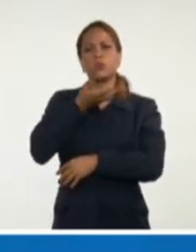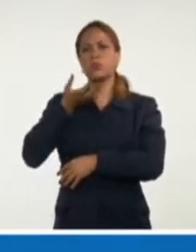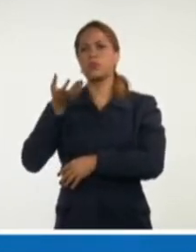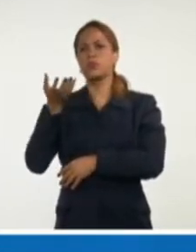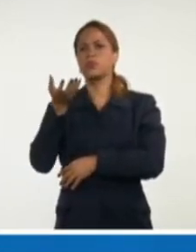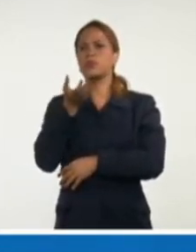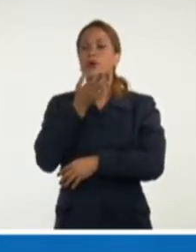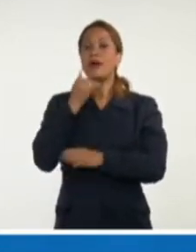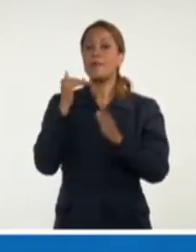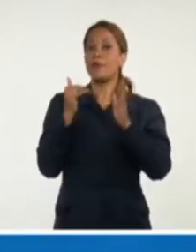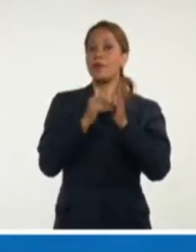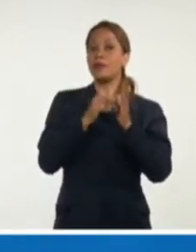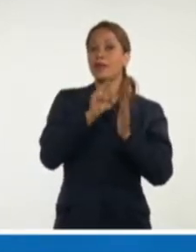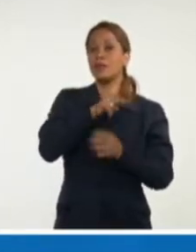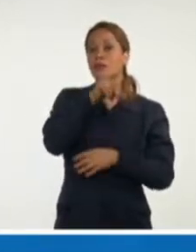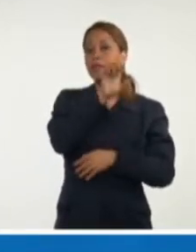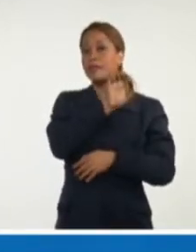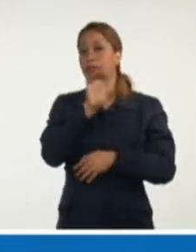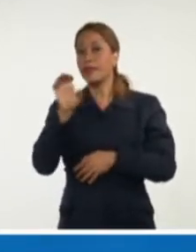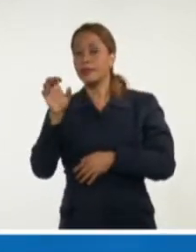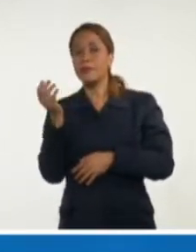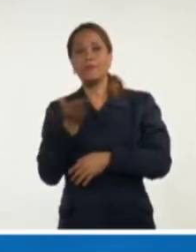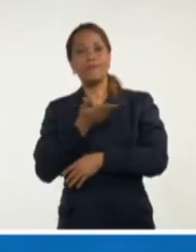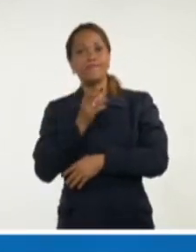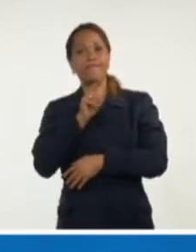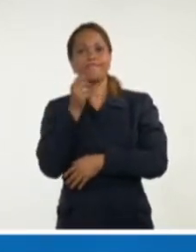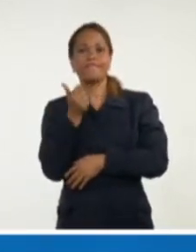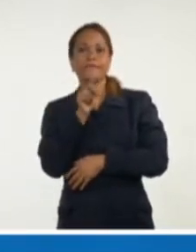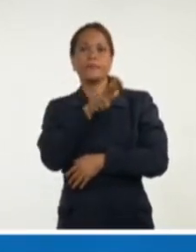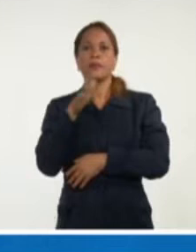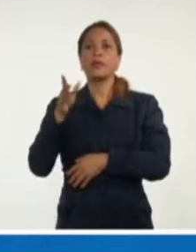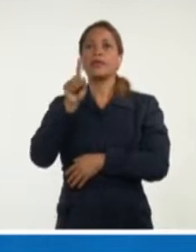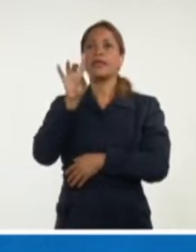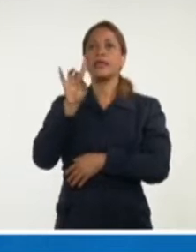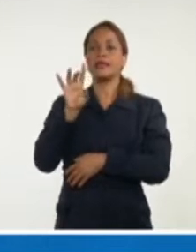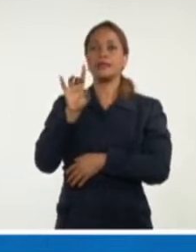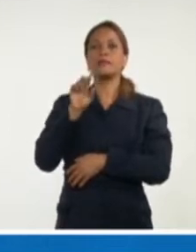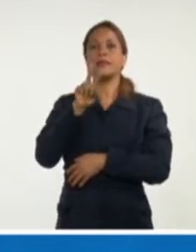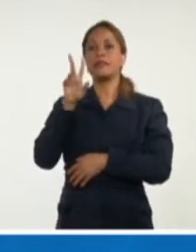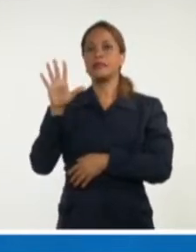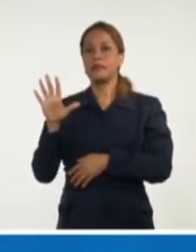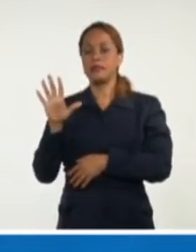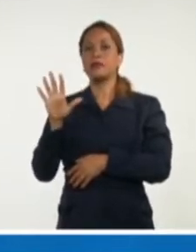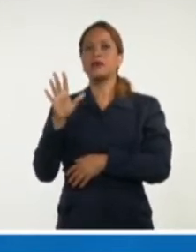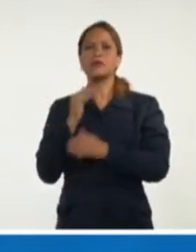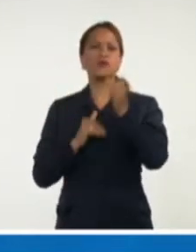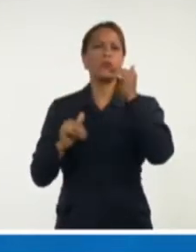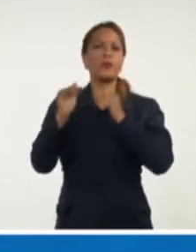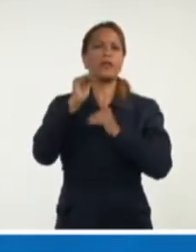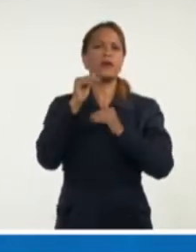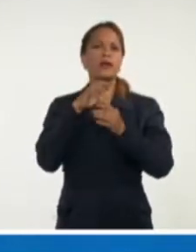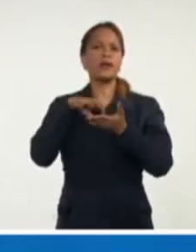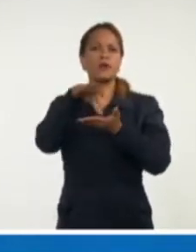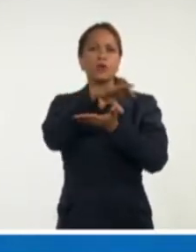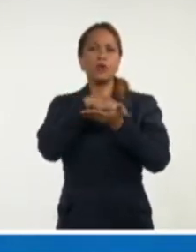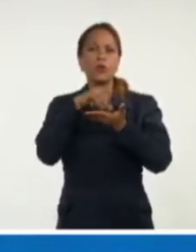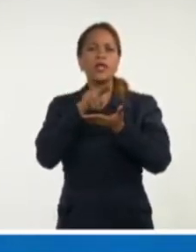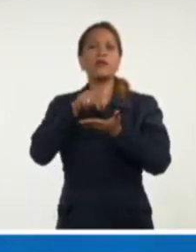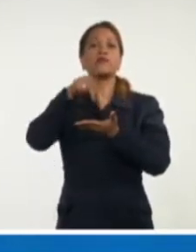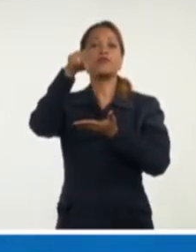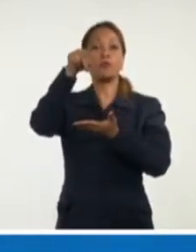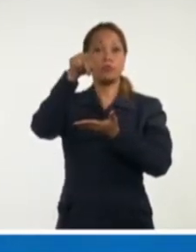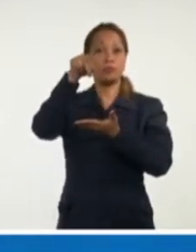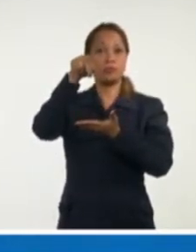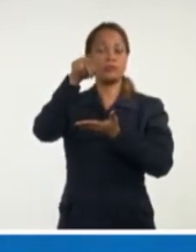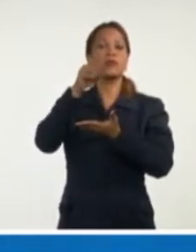sombran del nordeste al este. Velocidades entre 10 y 25 kilómetros por hora. Siendo superiores en zonas de la costa norte. Llegará a